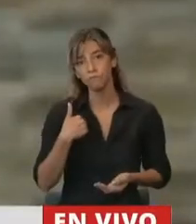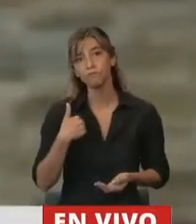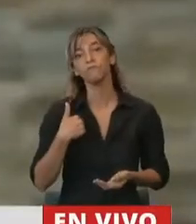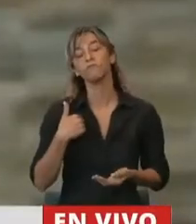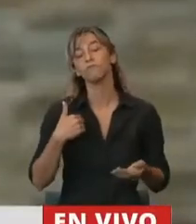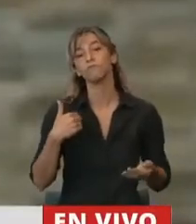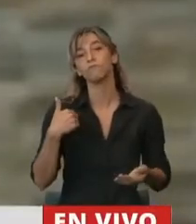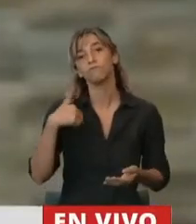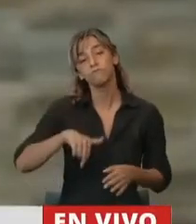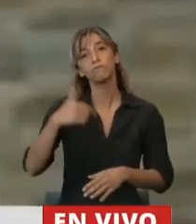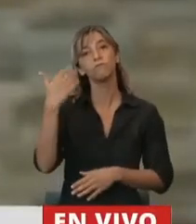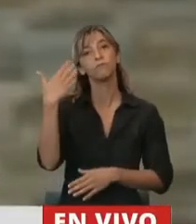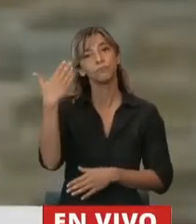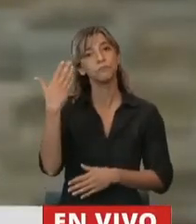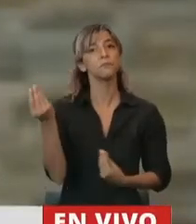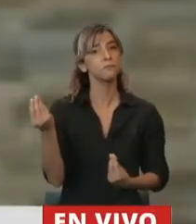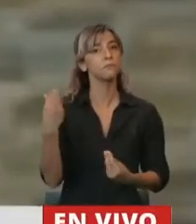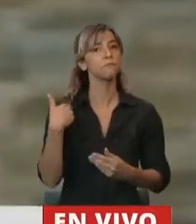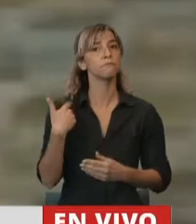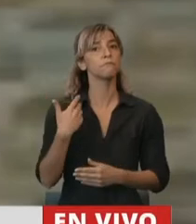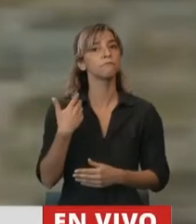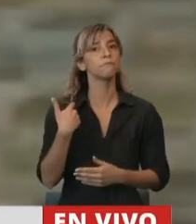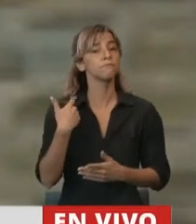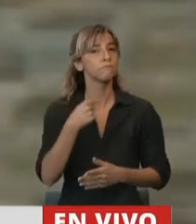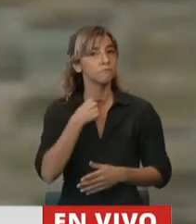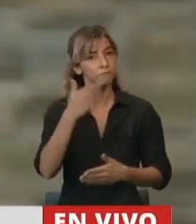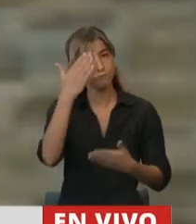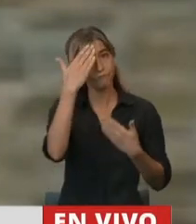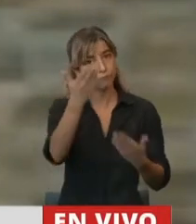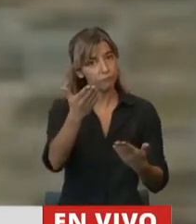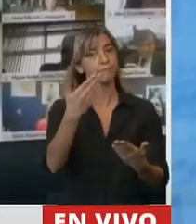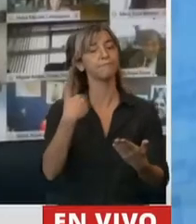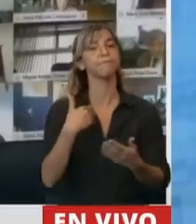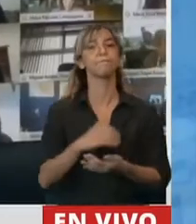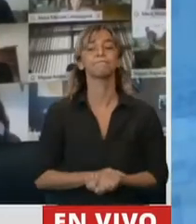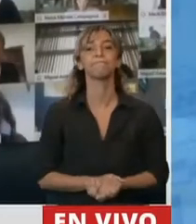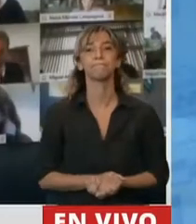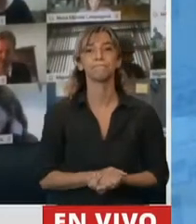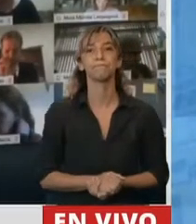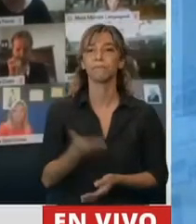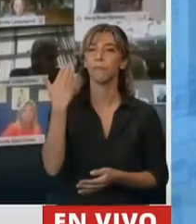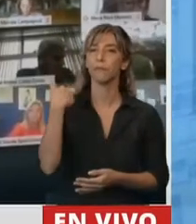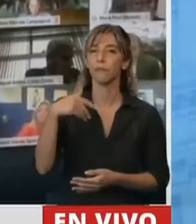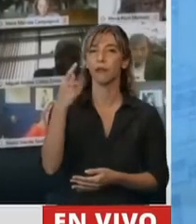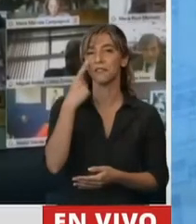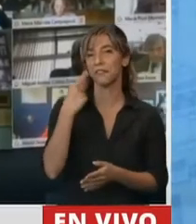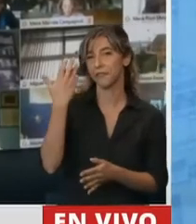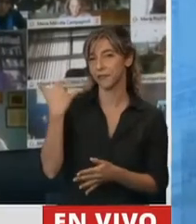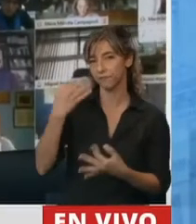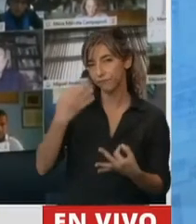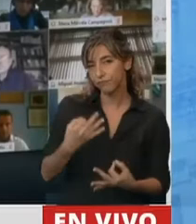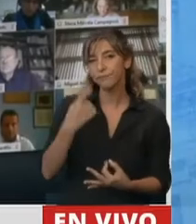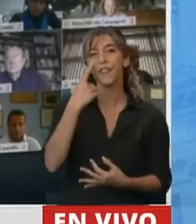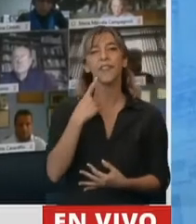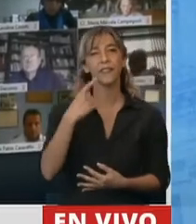homenaje. Hace pocos días celebrábamos el 10 de junio más precisamente